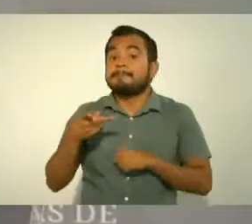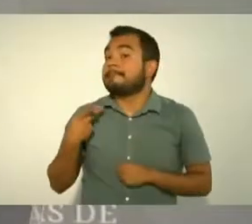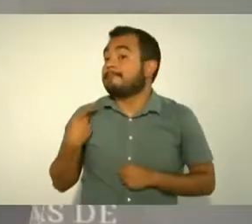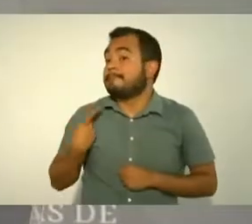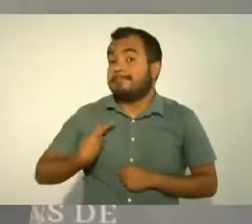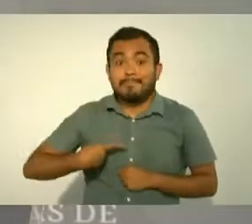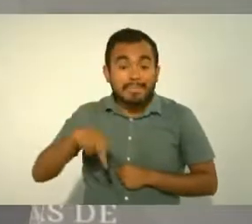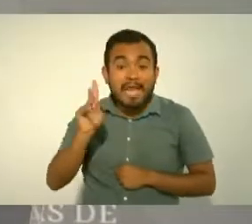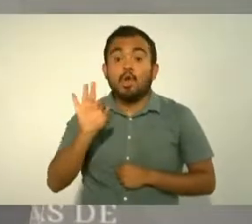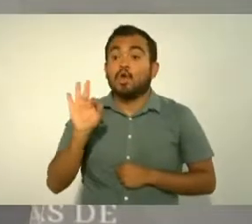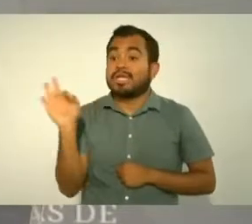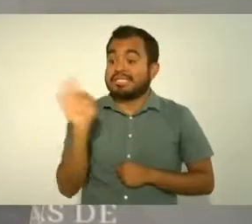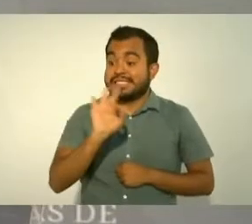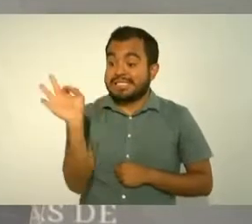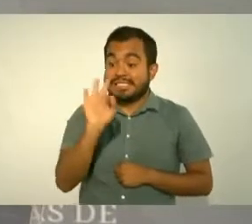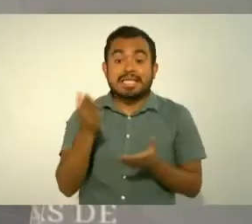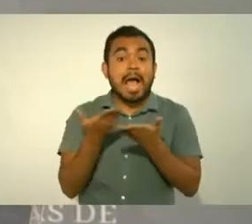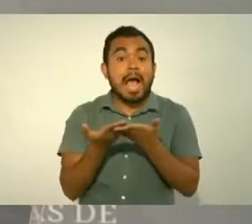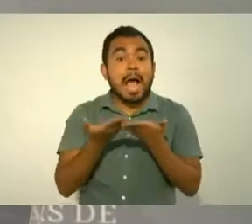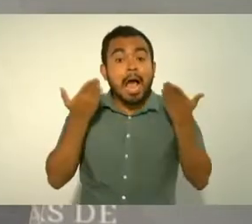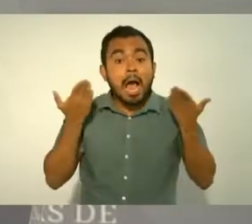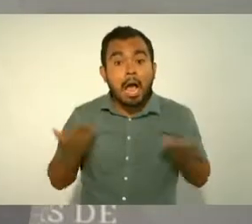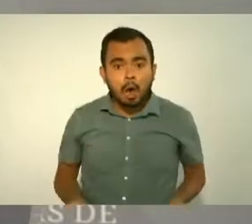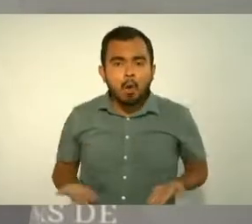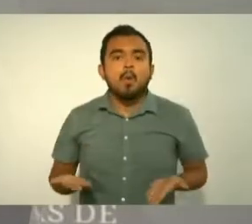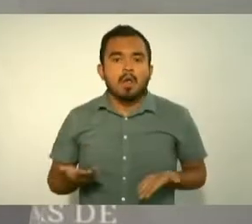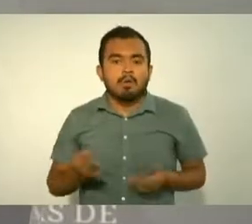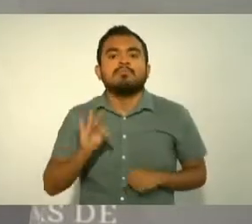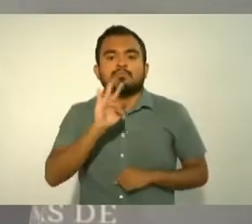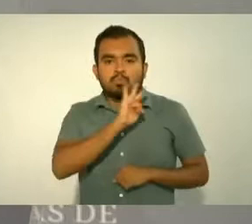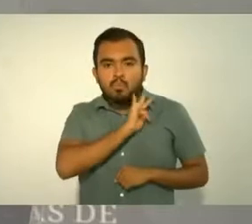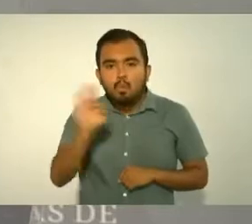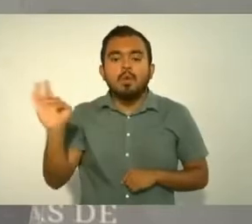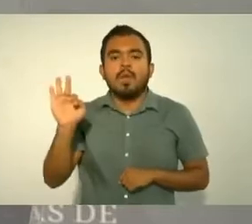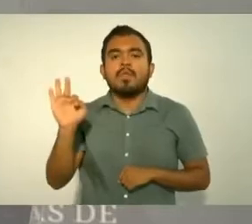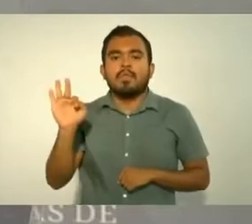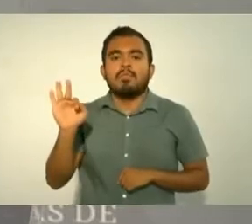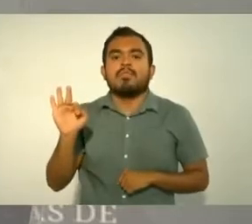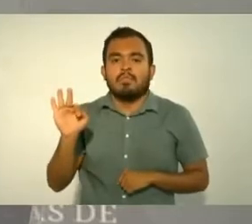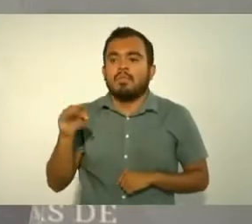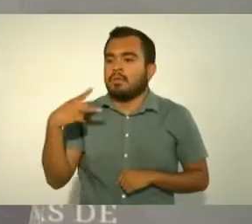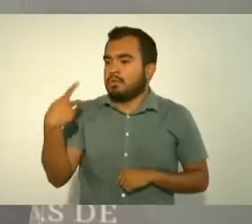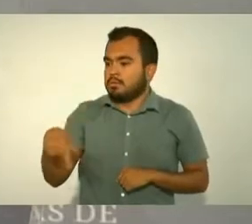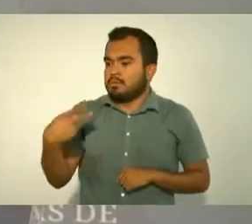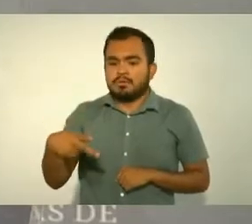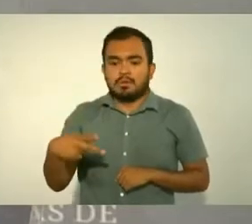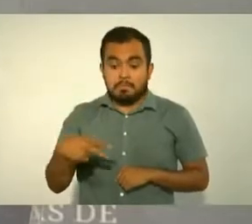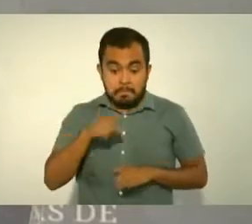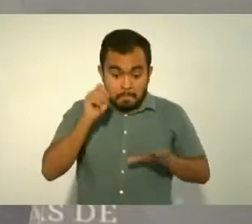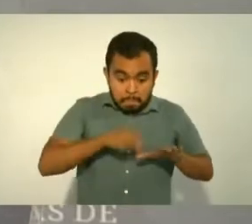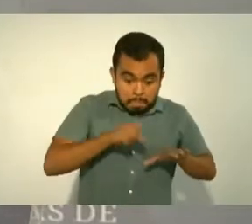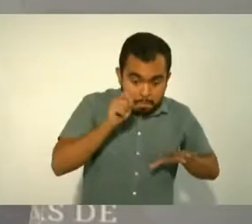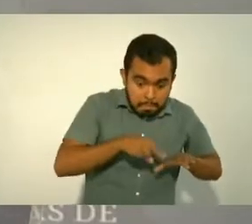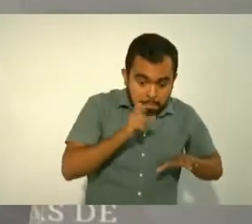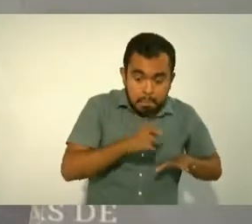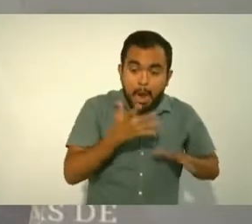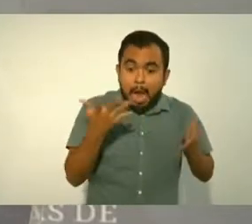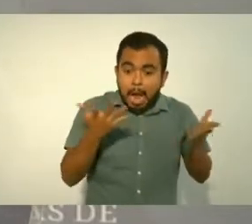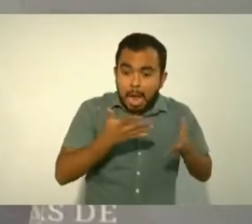ahora pueden ampliar sus áreas de producción